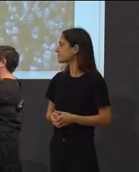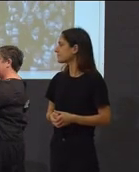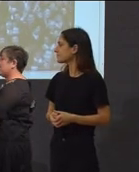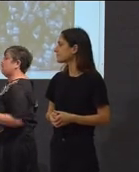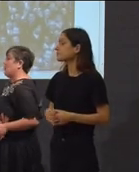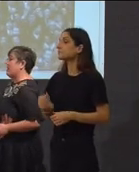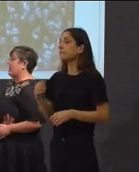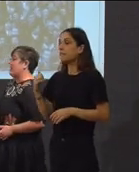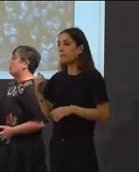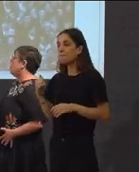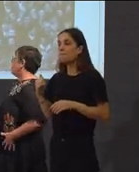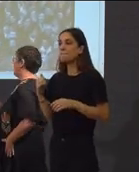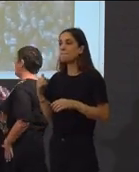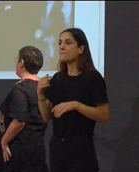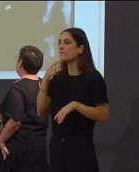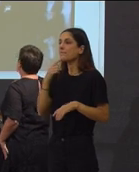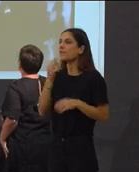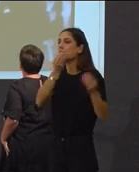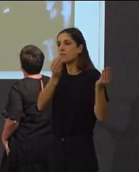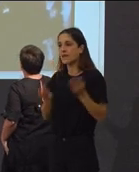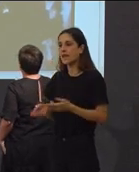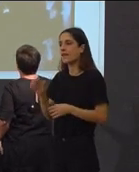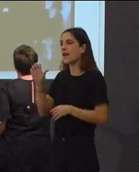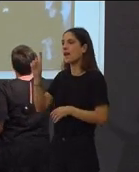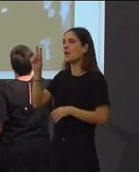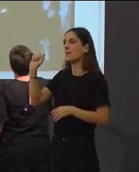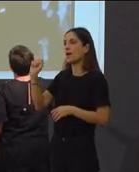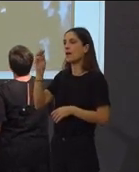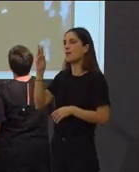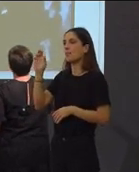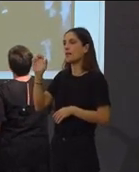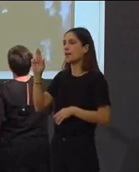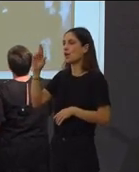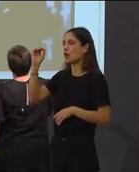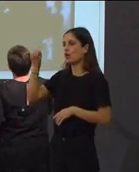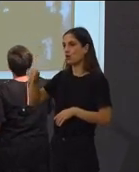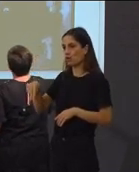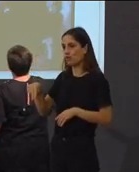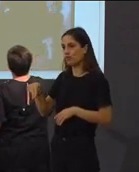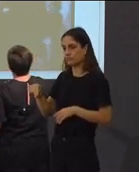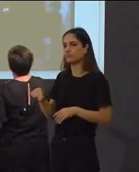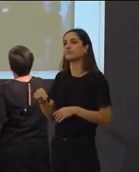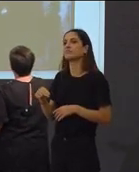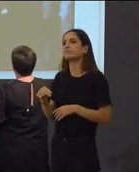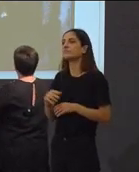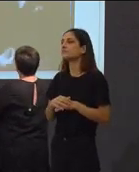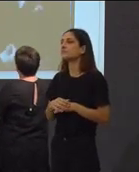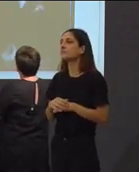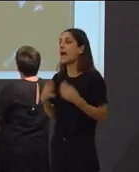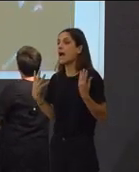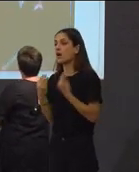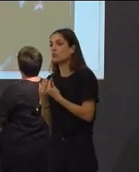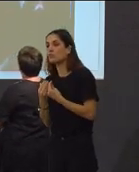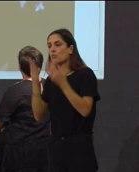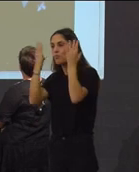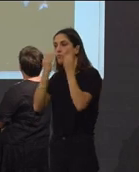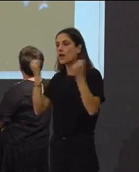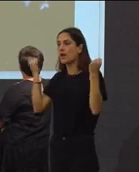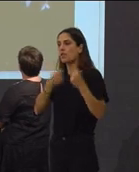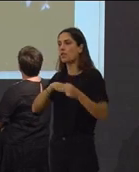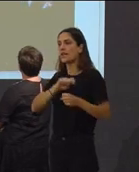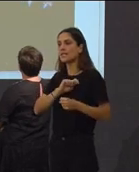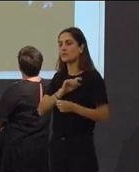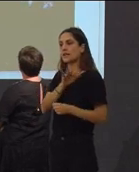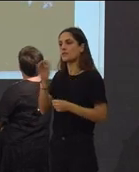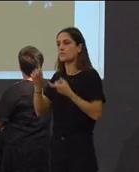Fueron recibidas por Eva Perón y de lo de ahora, aquí está. tarde, acompañadas por el embajador de España, son recibidas por la esposa del general